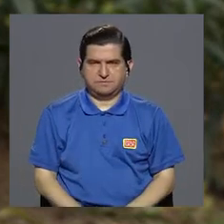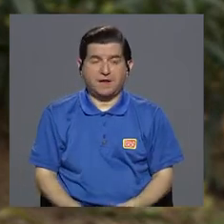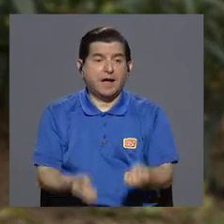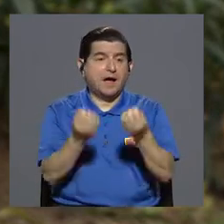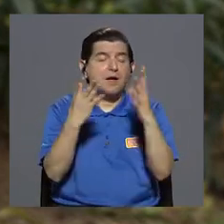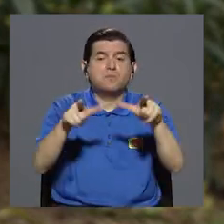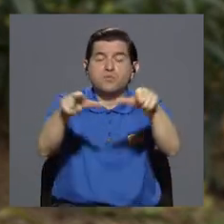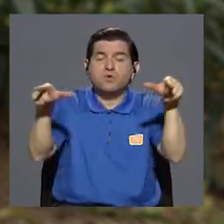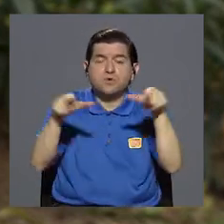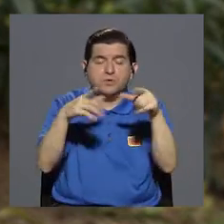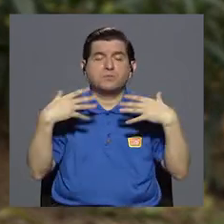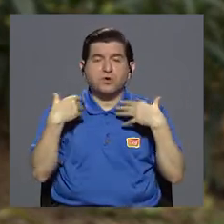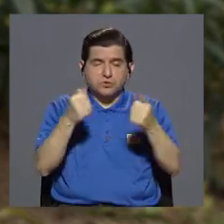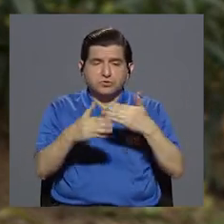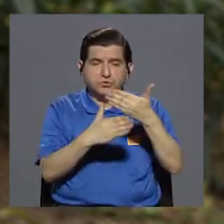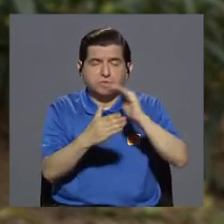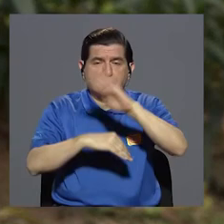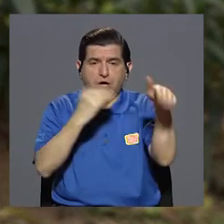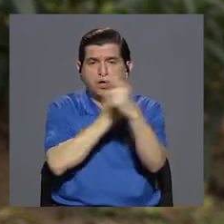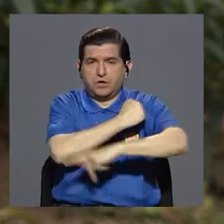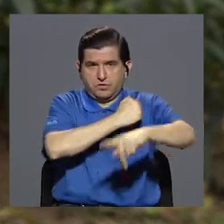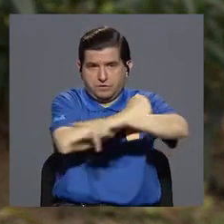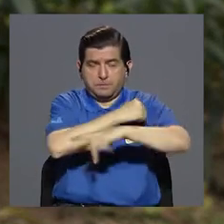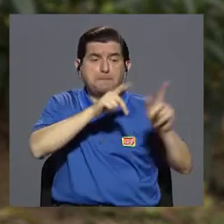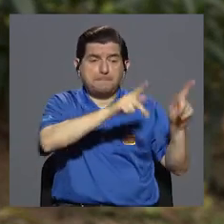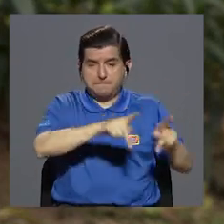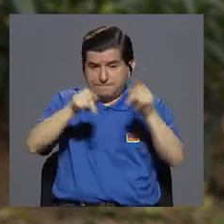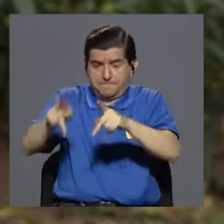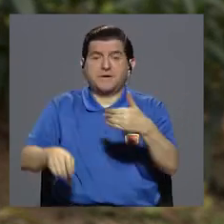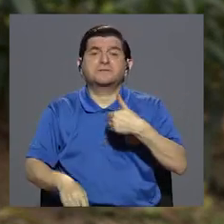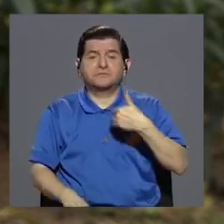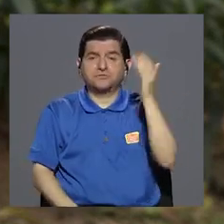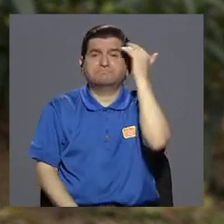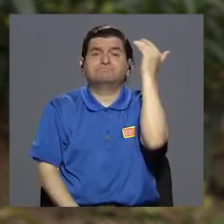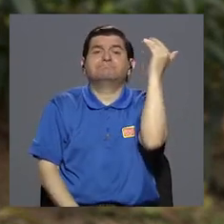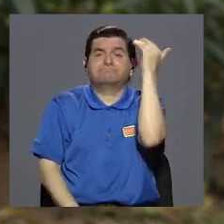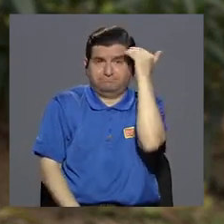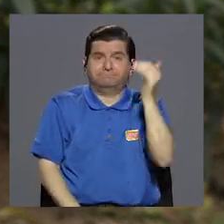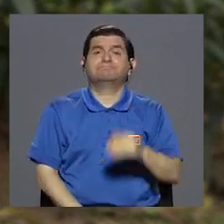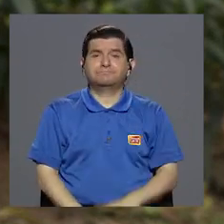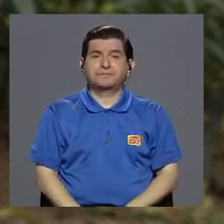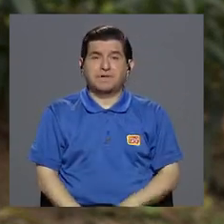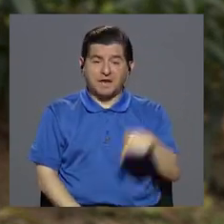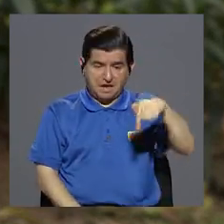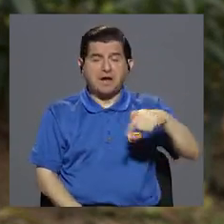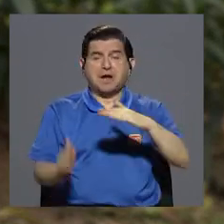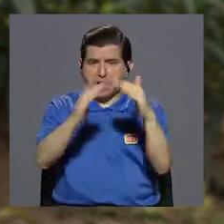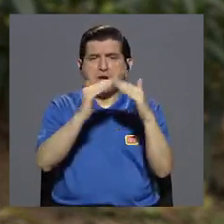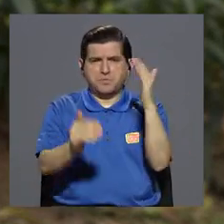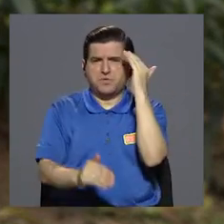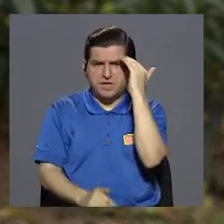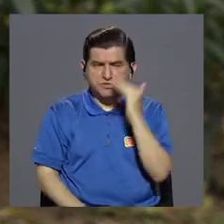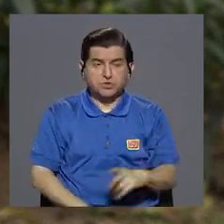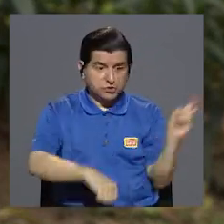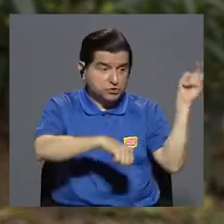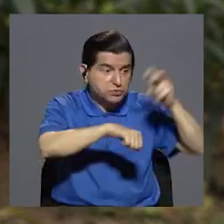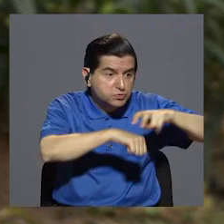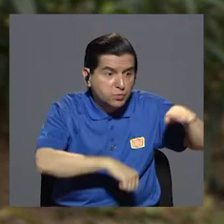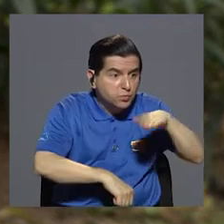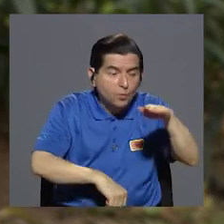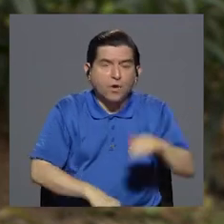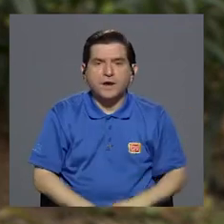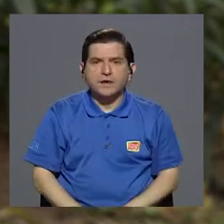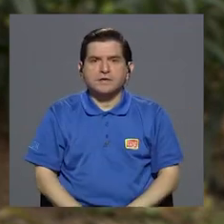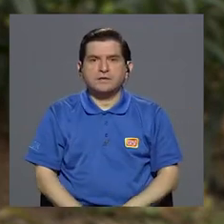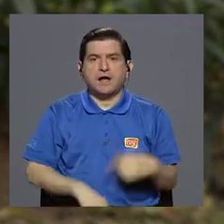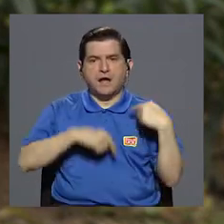centros de salud distribuidos en todo el país. Y la gente tiene el conocimiento en nuestra población de que ante una mordedura y serpiente